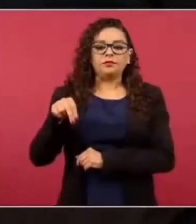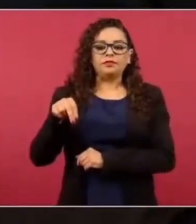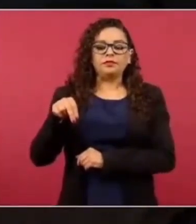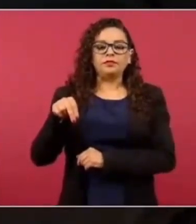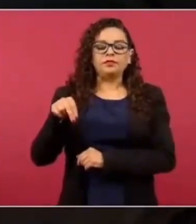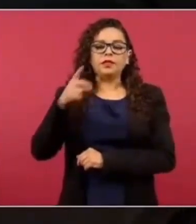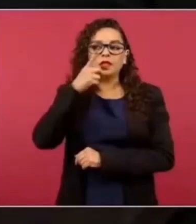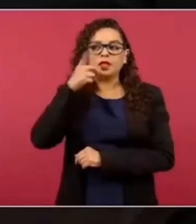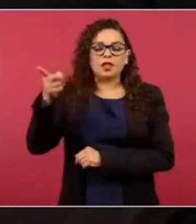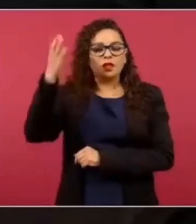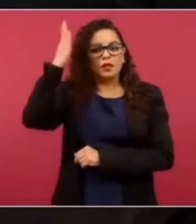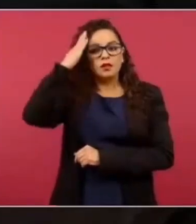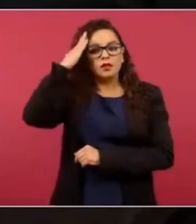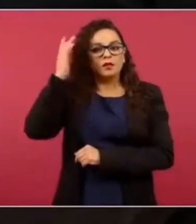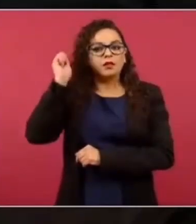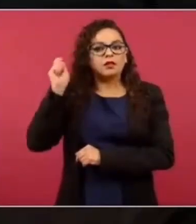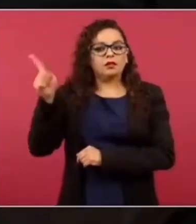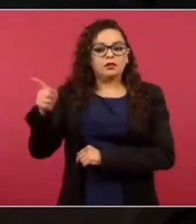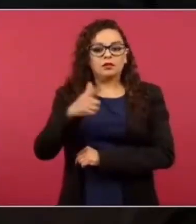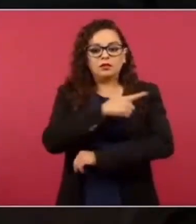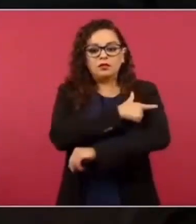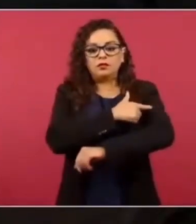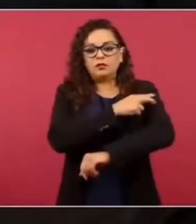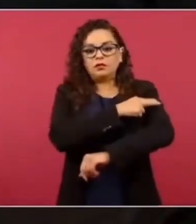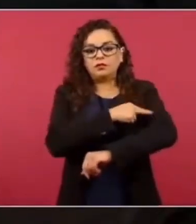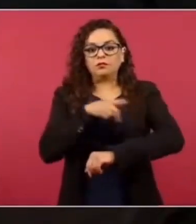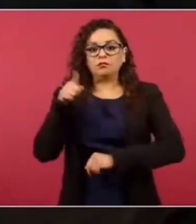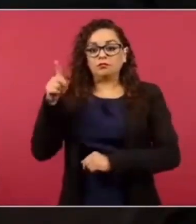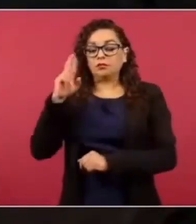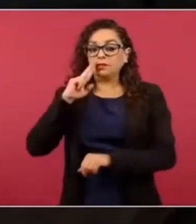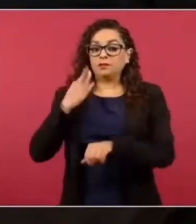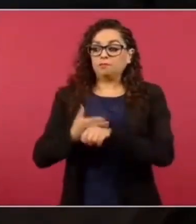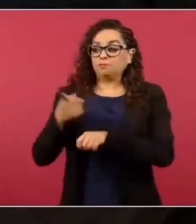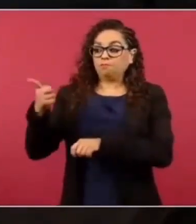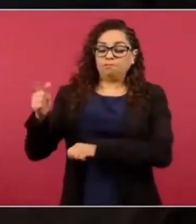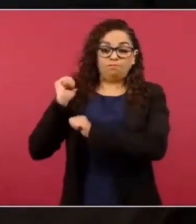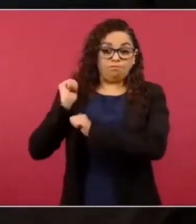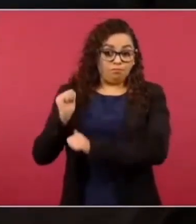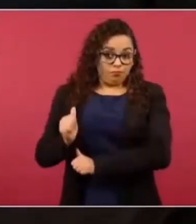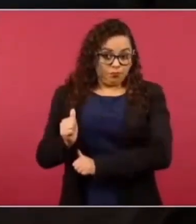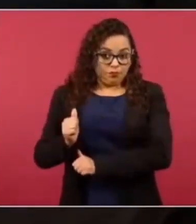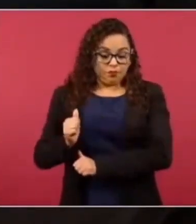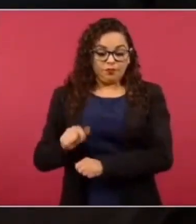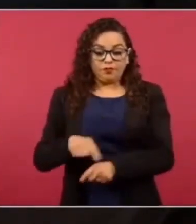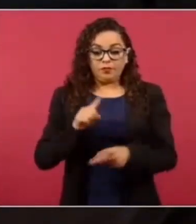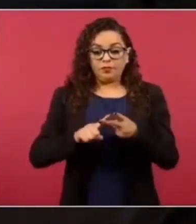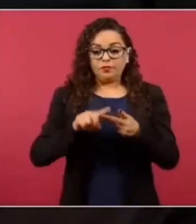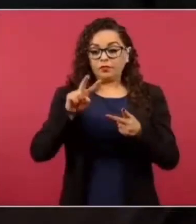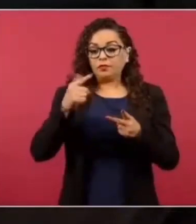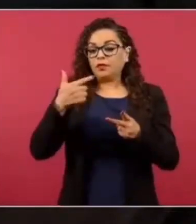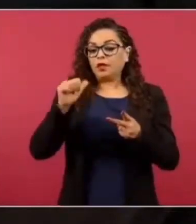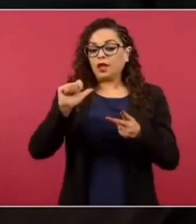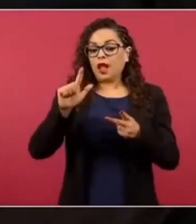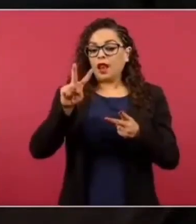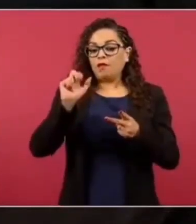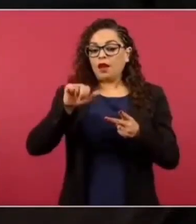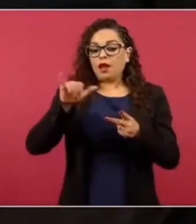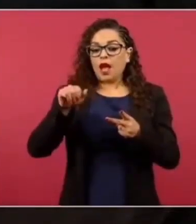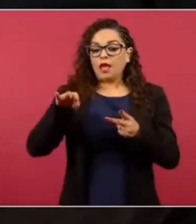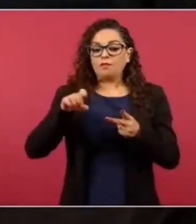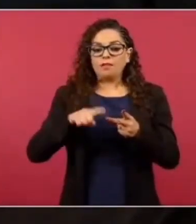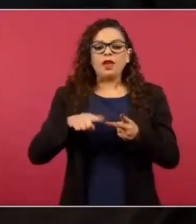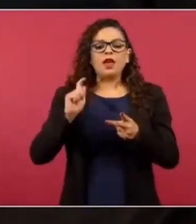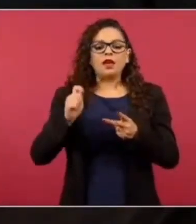es titular de la estación de la Guardia Nacional en ese punto, y también el tema de Galván Jaime, que apoya en